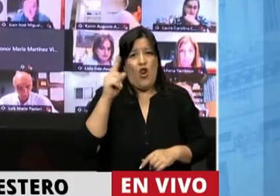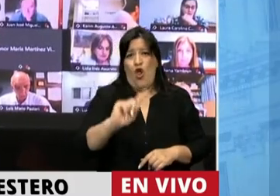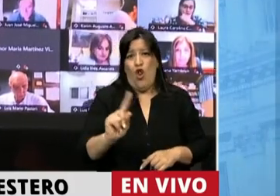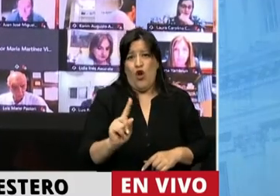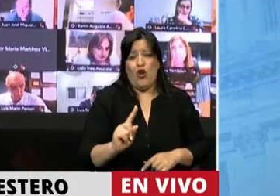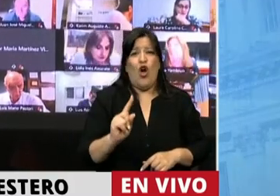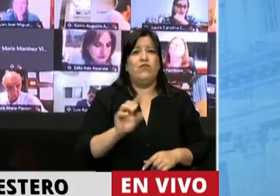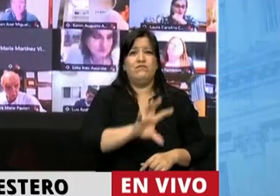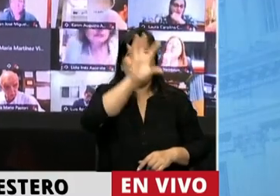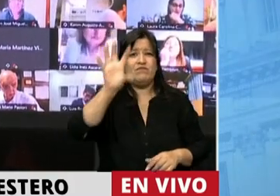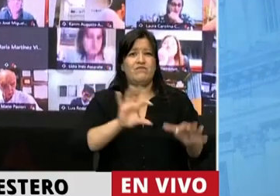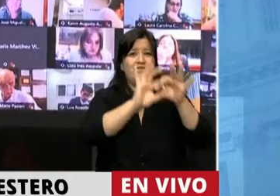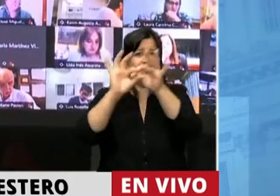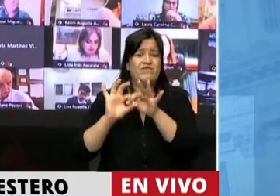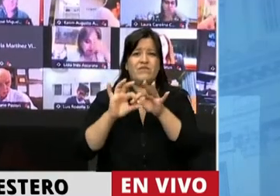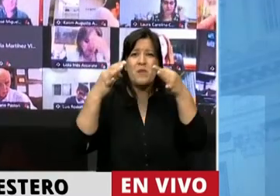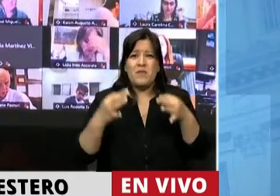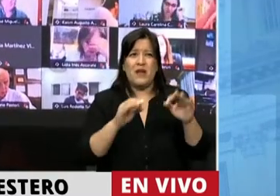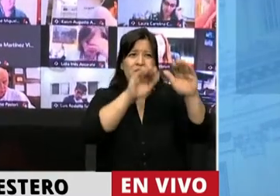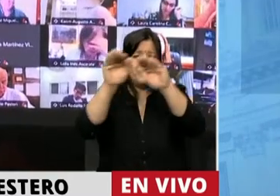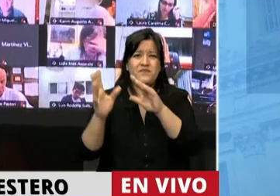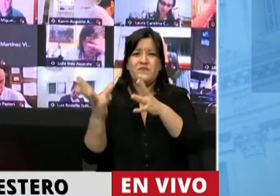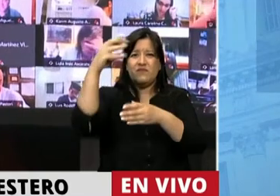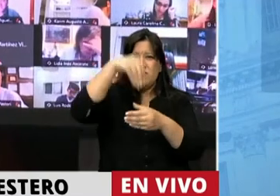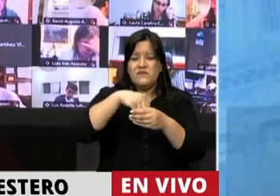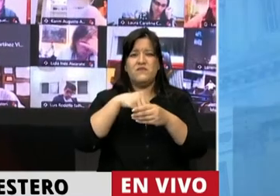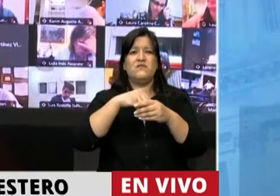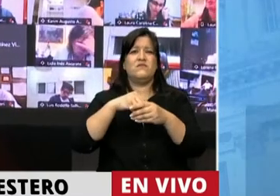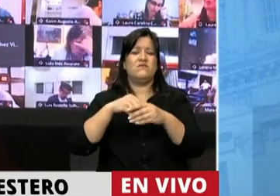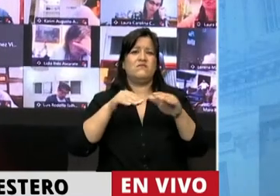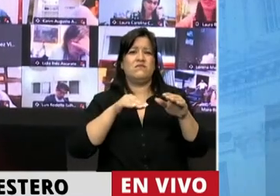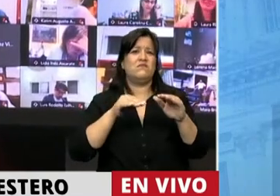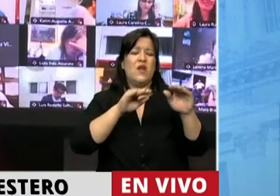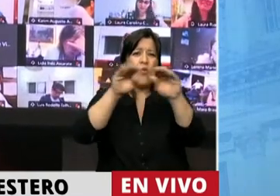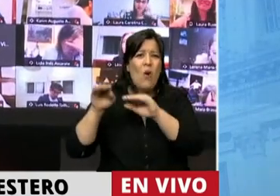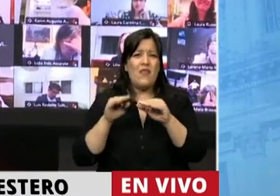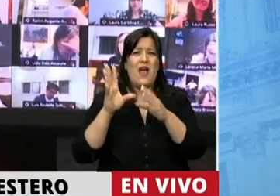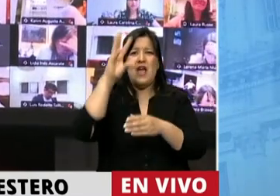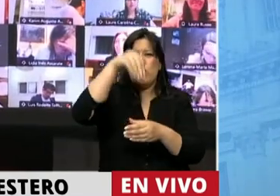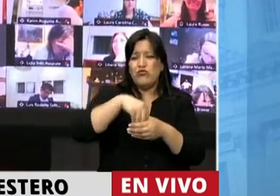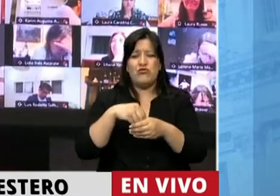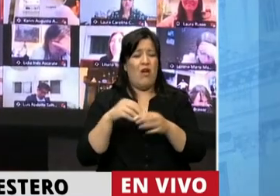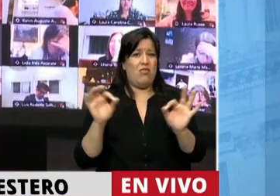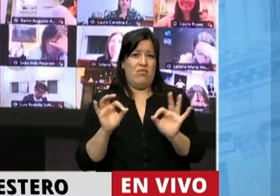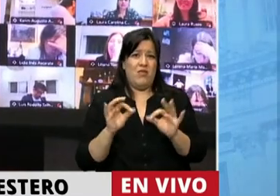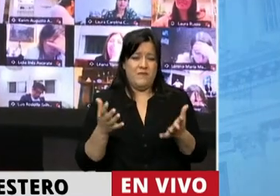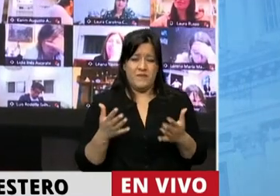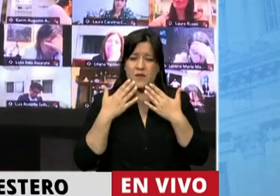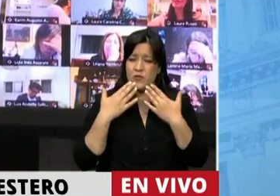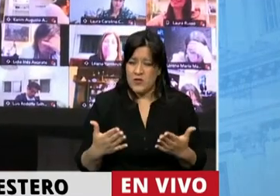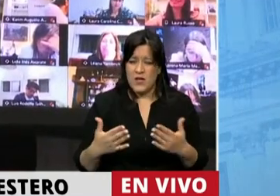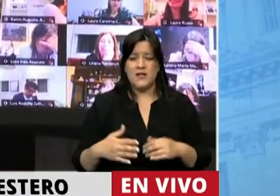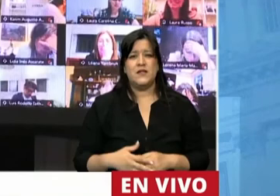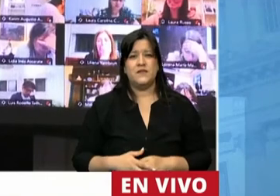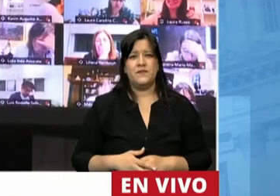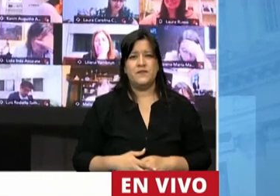país armónico, un país integrado, un país con equidad, con inclusión, y que pueda tener futuro. Muchas gracias, señor